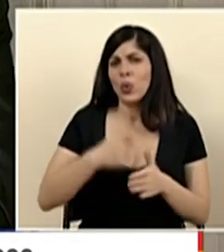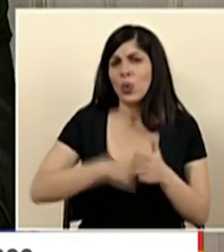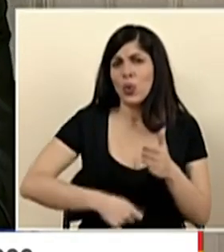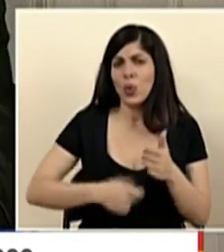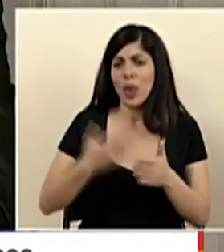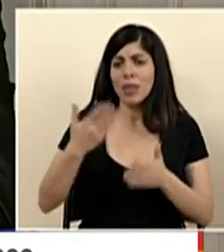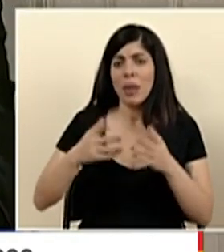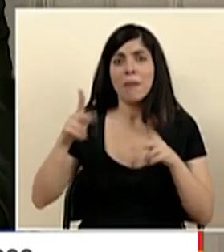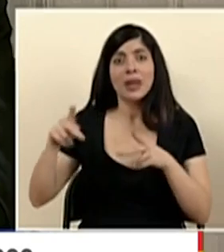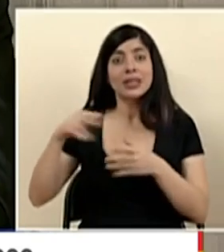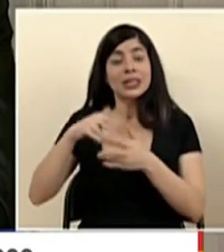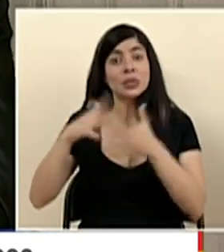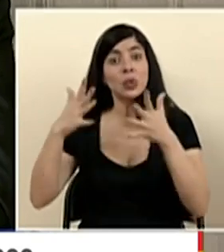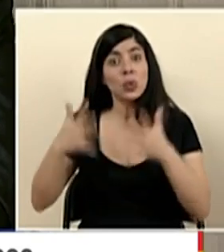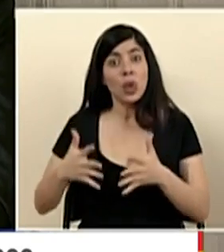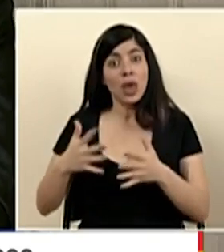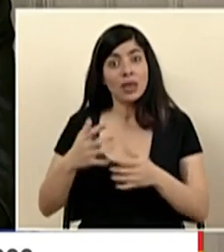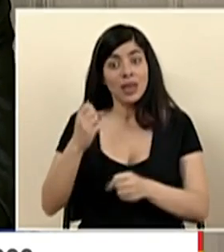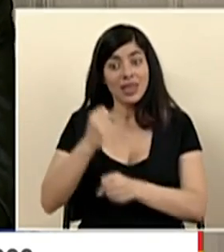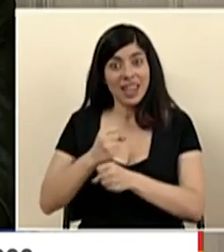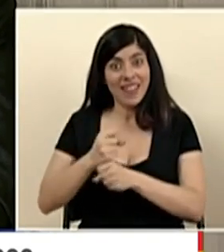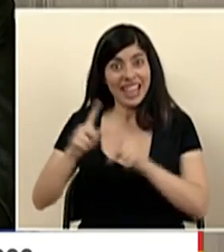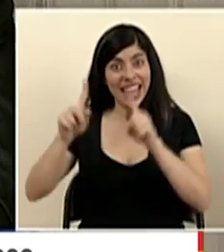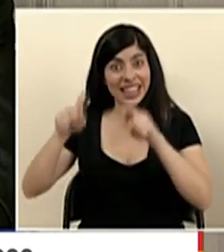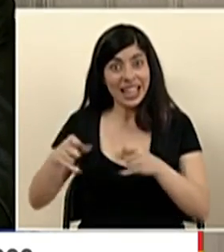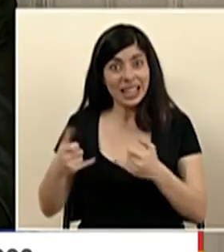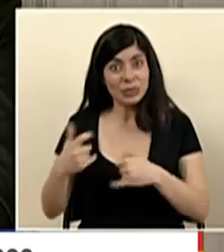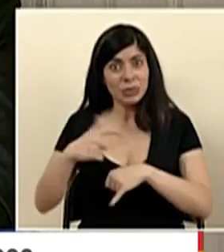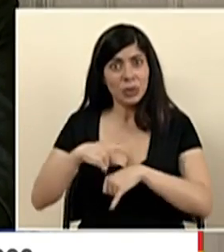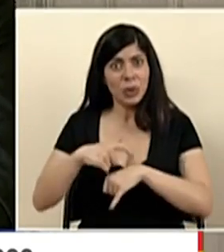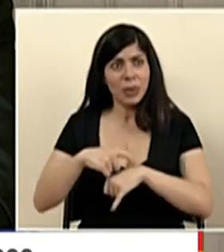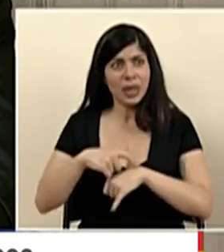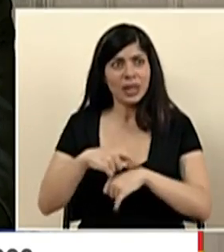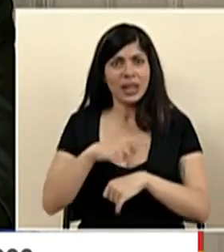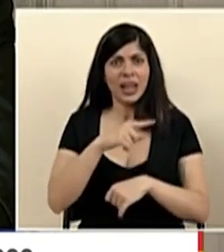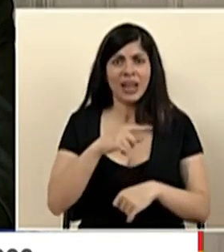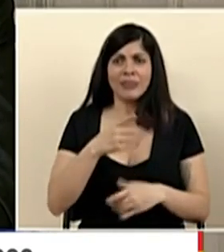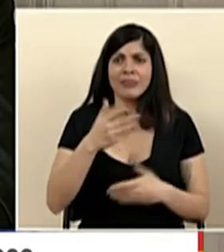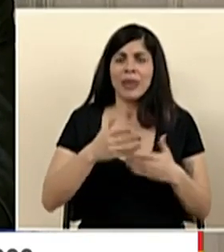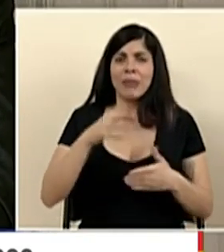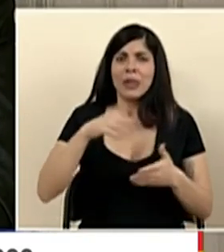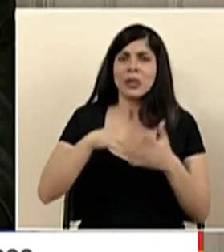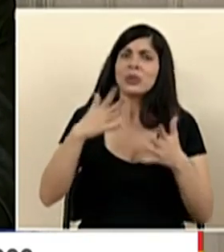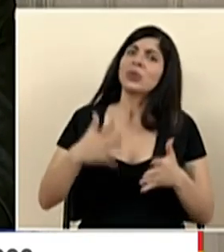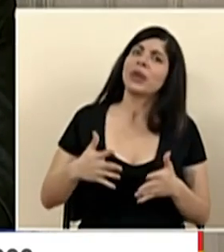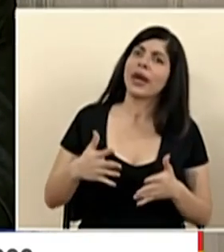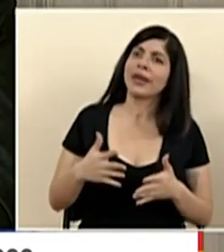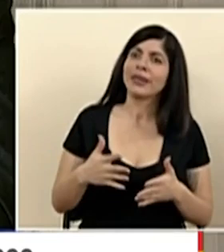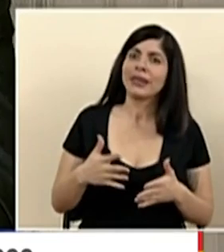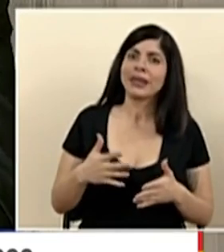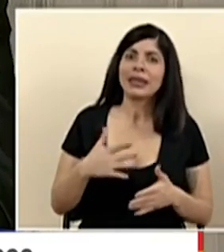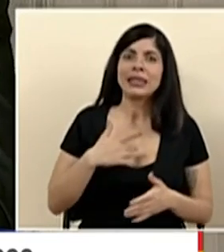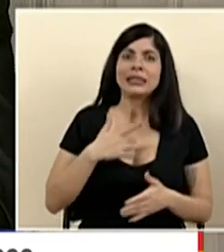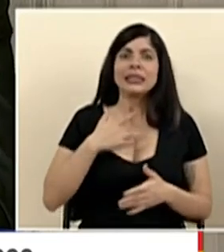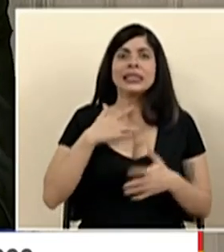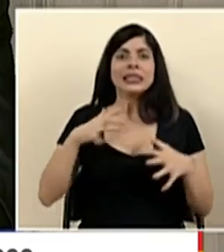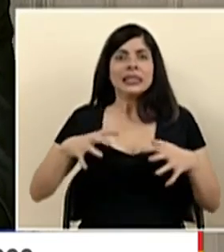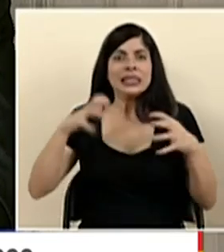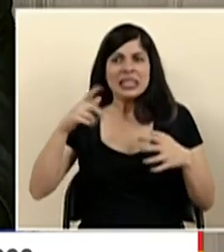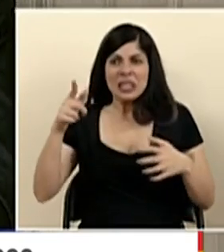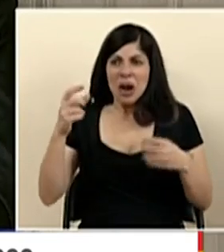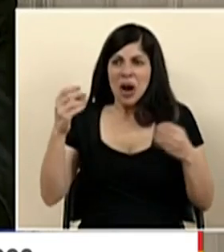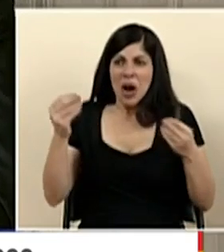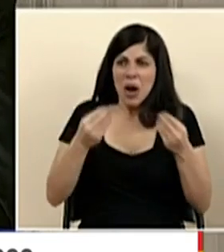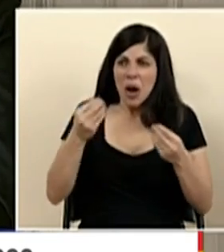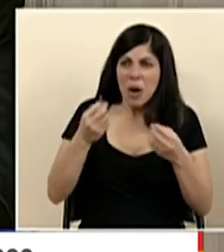pueda haber algún estudiante que está trabajando con esto en una tesis en este momento que se debe estar jalando los pelos es decir